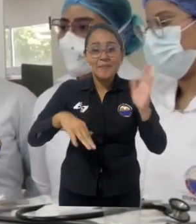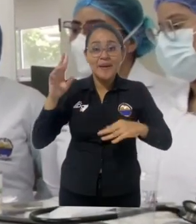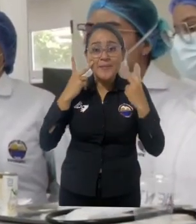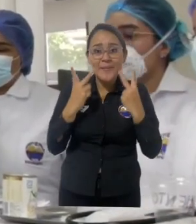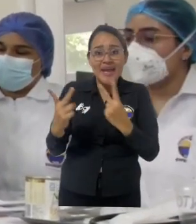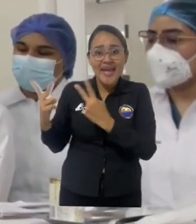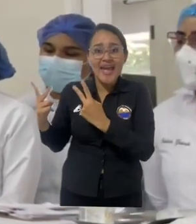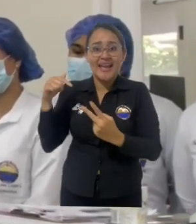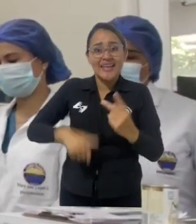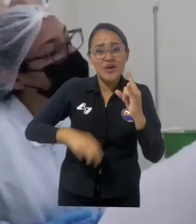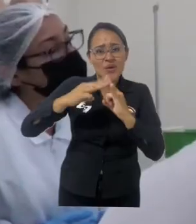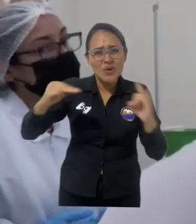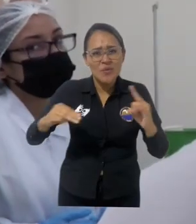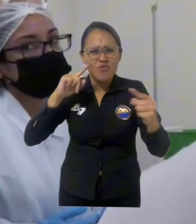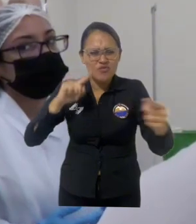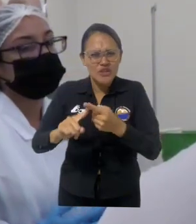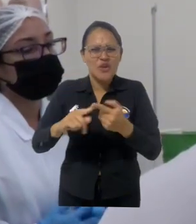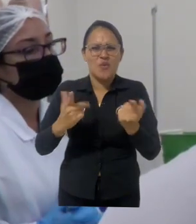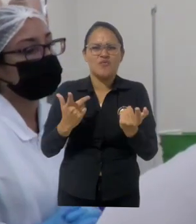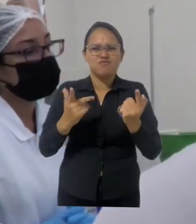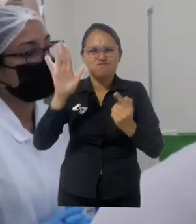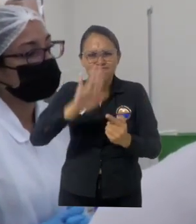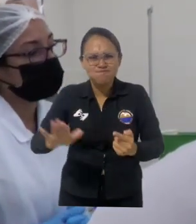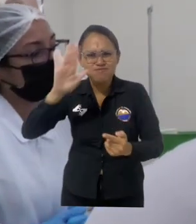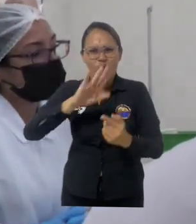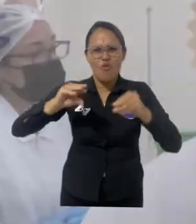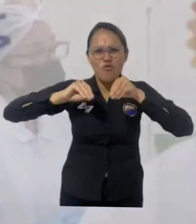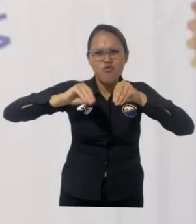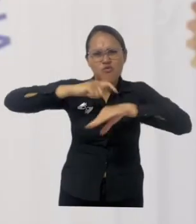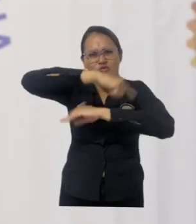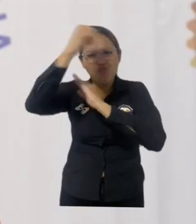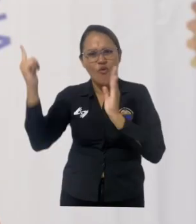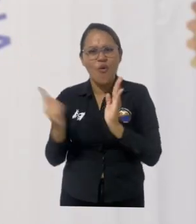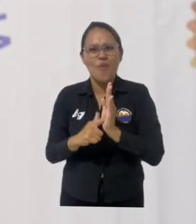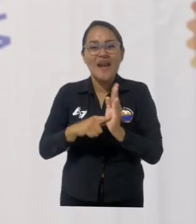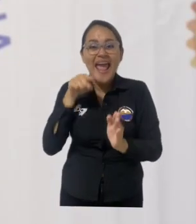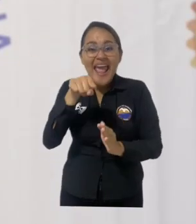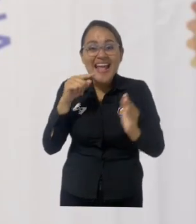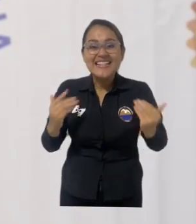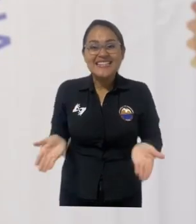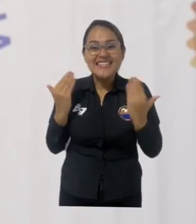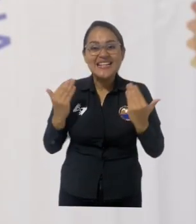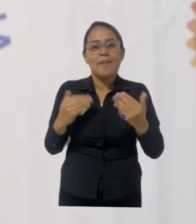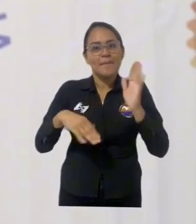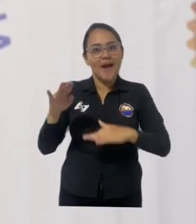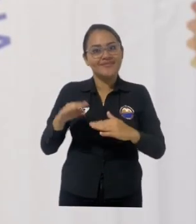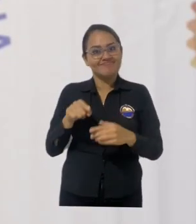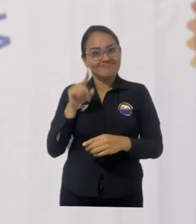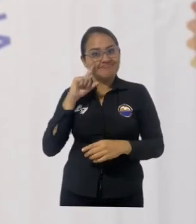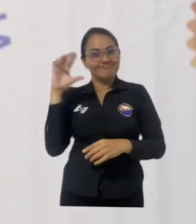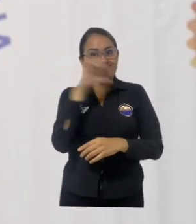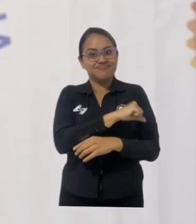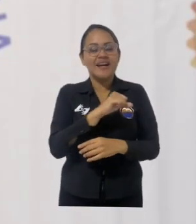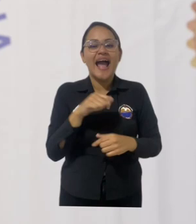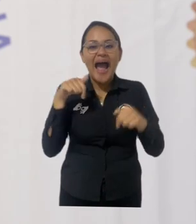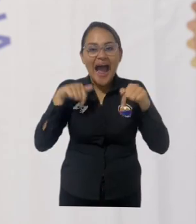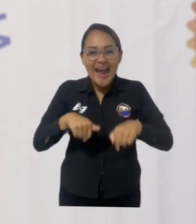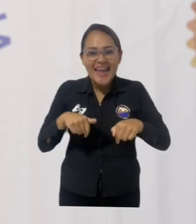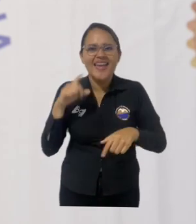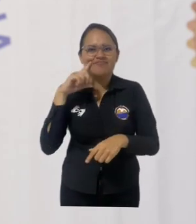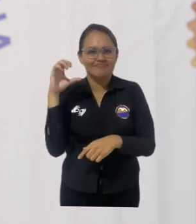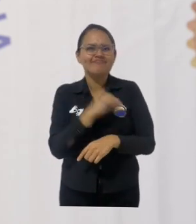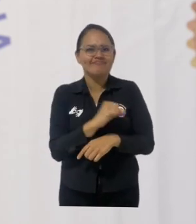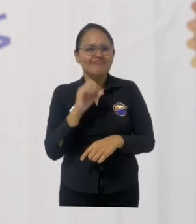Universidades del Caribe que cuentan con este programa académico. Nos vamos con el corazón grande de ver todo lo que ustedes están haciendo